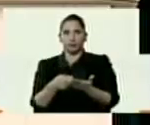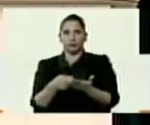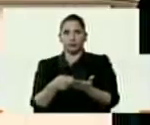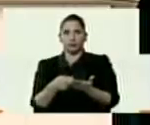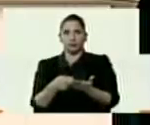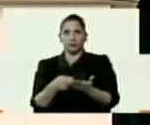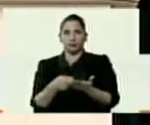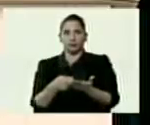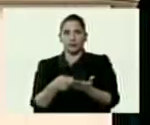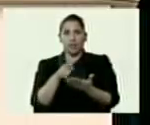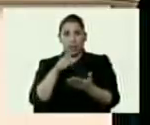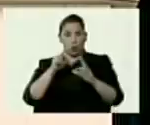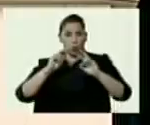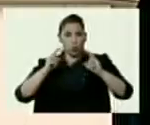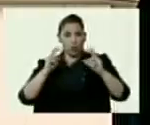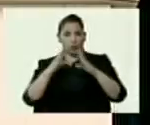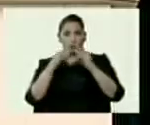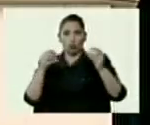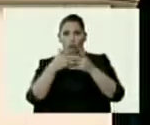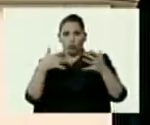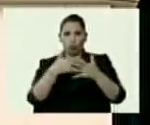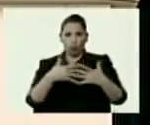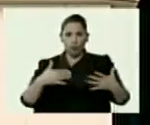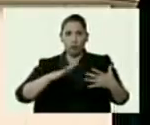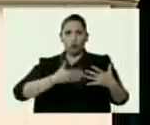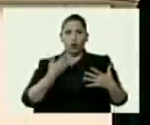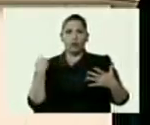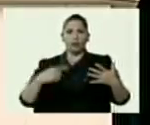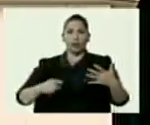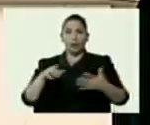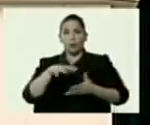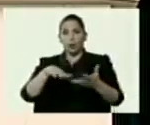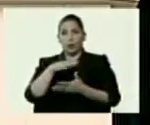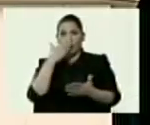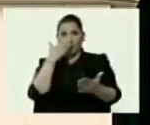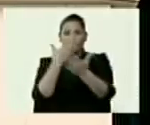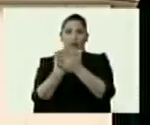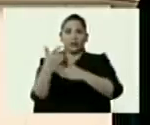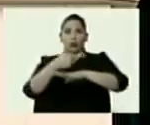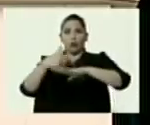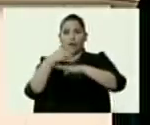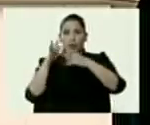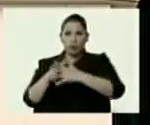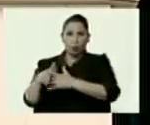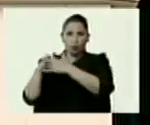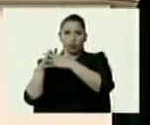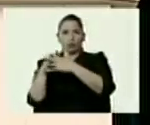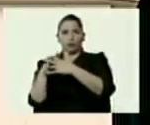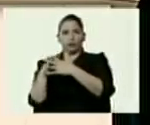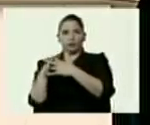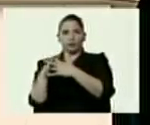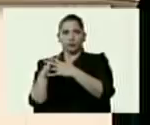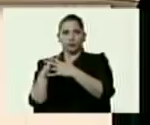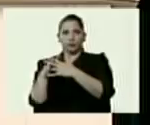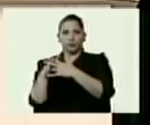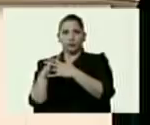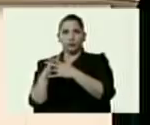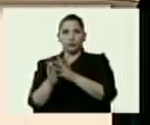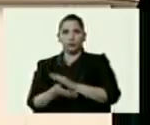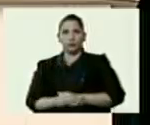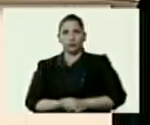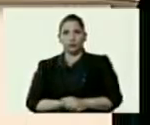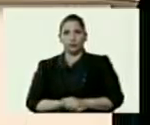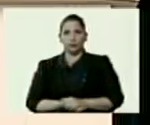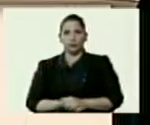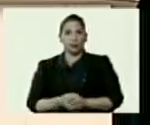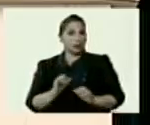el contenido de toda esta documentación puede tener consecuencias frente al gobierno de Estados Unidos. ¿Cómo no? Le están